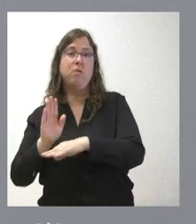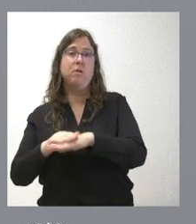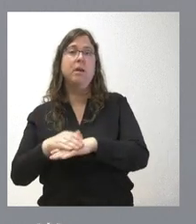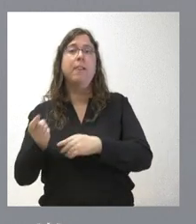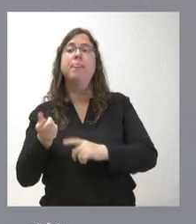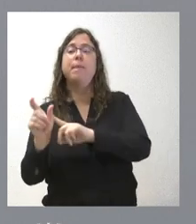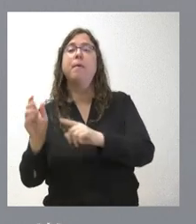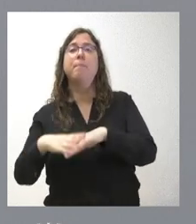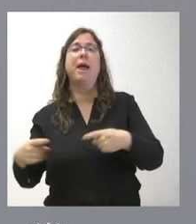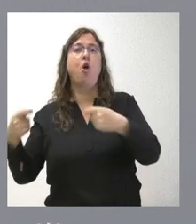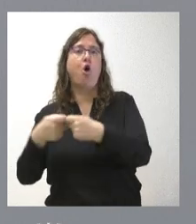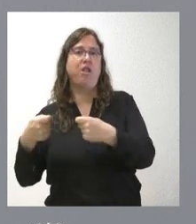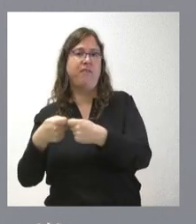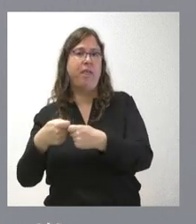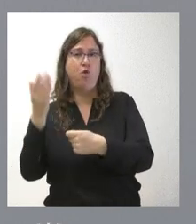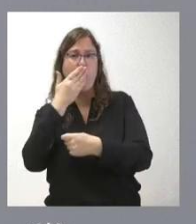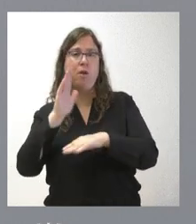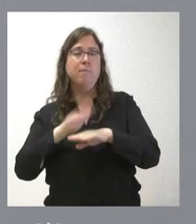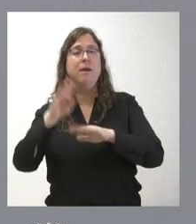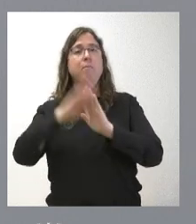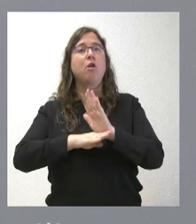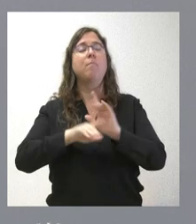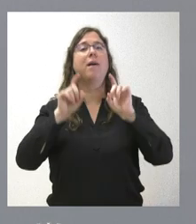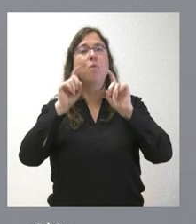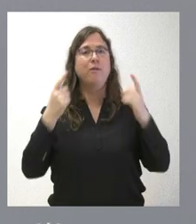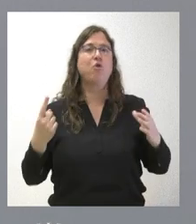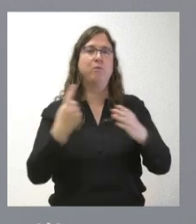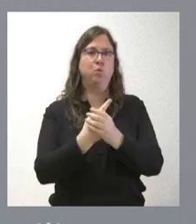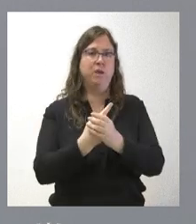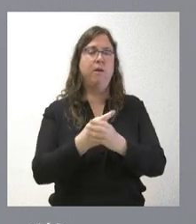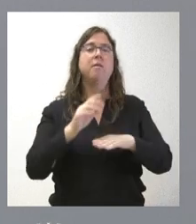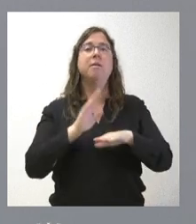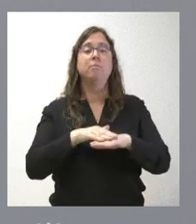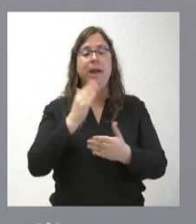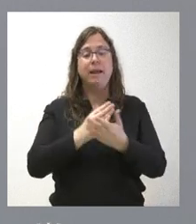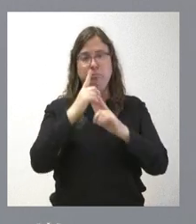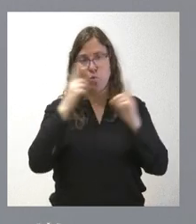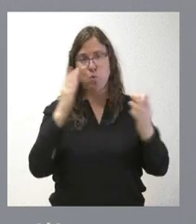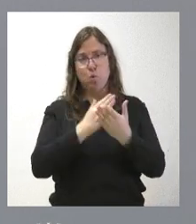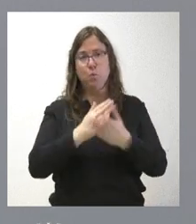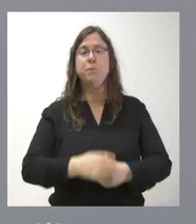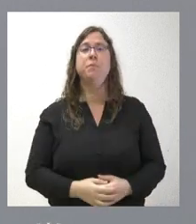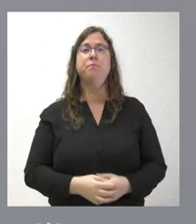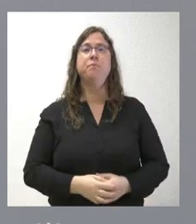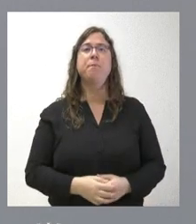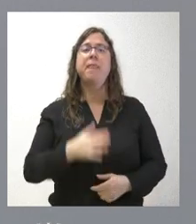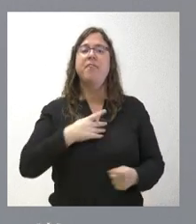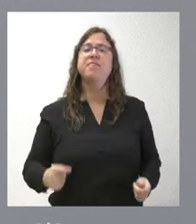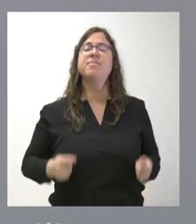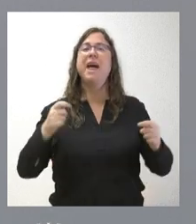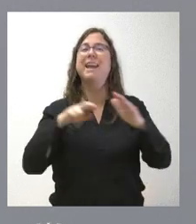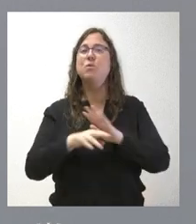cantidad a los centros concertados de la comunidad en el marco de este programa de educación inclusiva para este curso. Se trata de proveer recursos